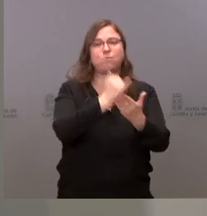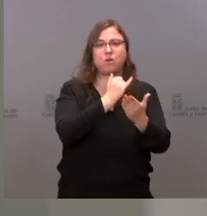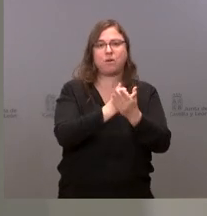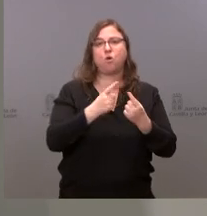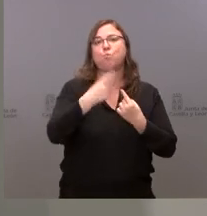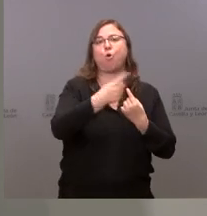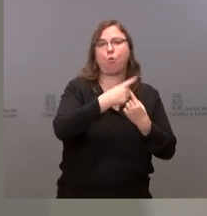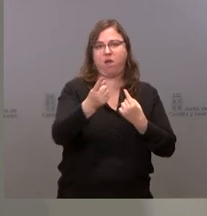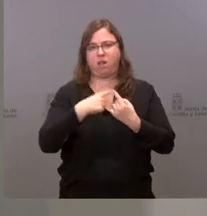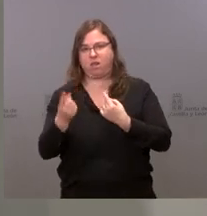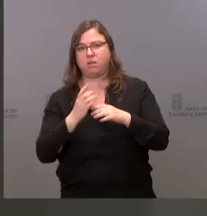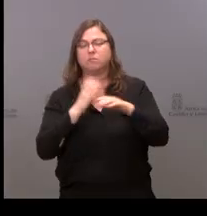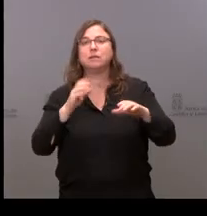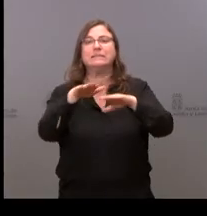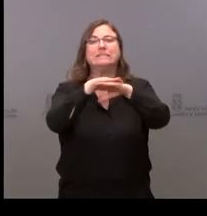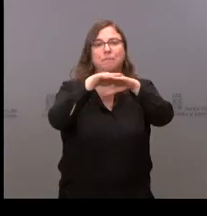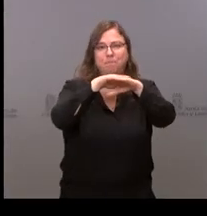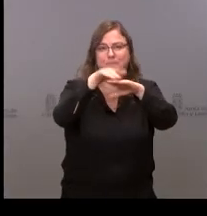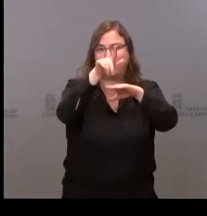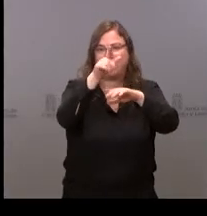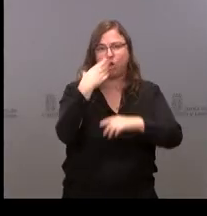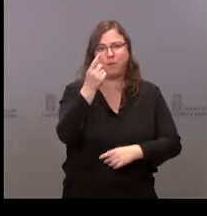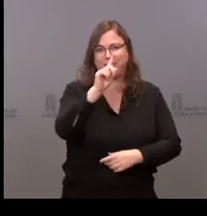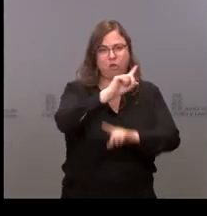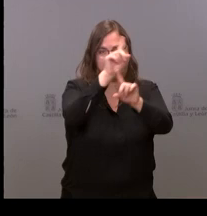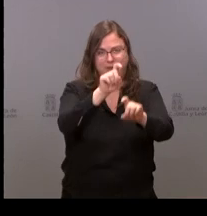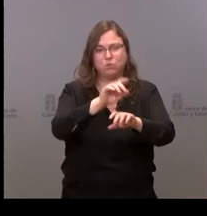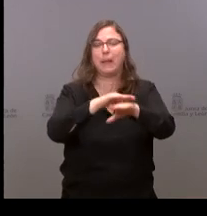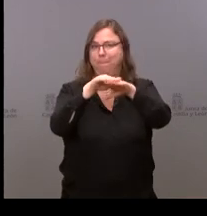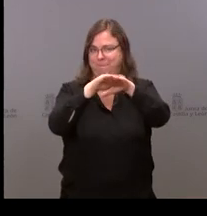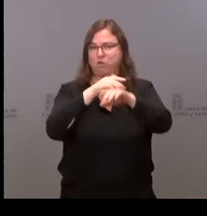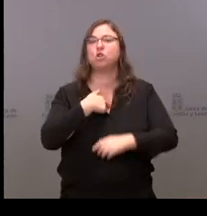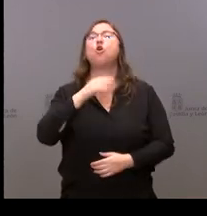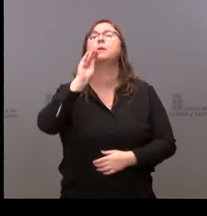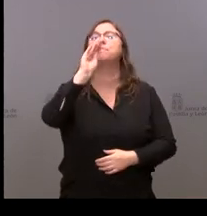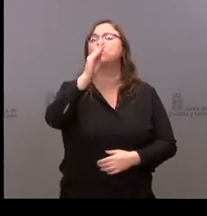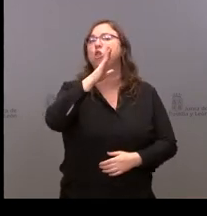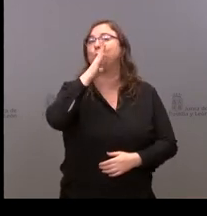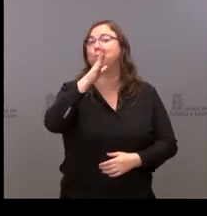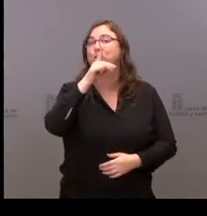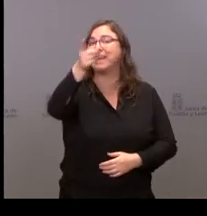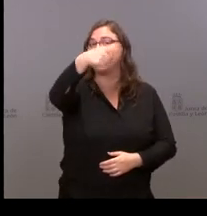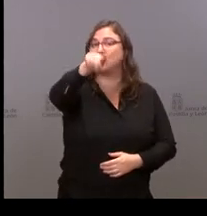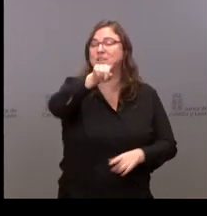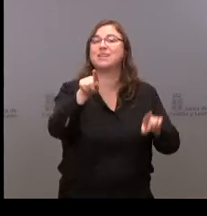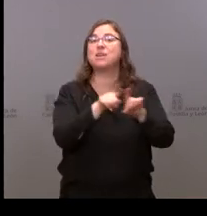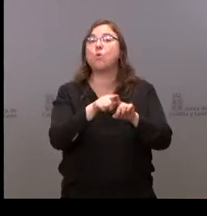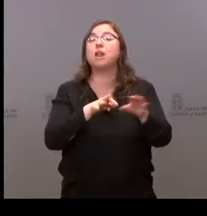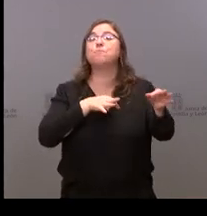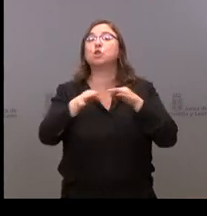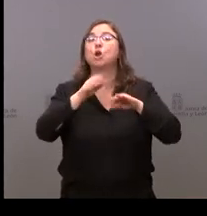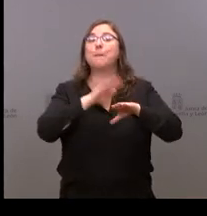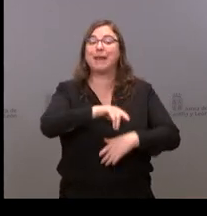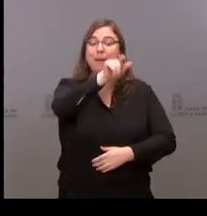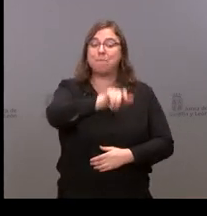en los próximos días. Perdón, creo que no ha entendido mi pregunta. Mi pregunta es por qué ustedes tienen en marcha un protocolo para